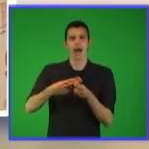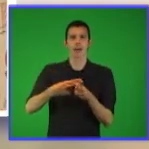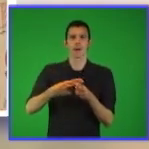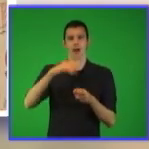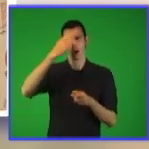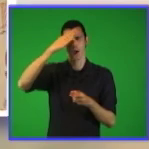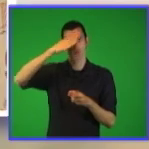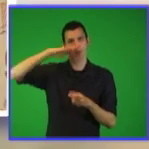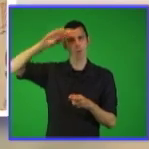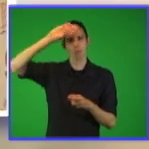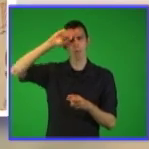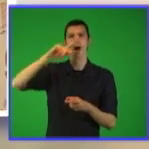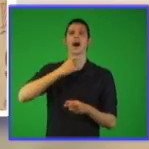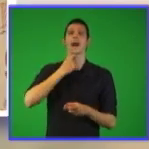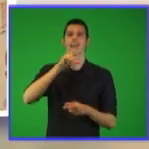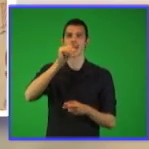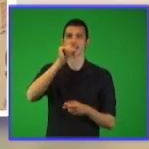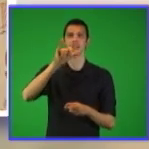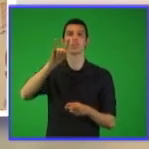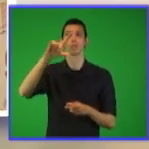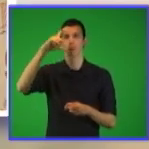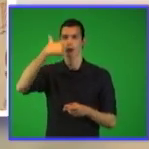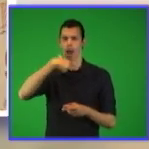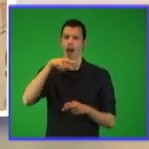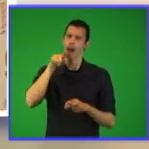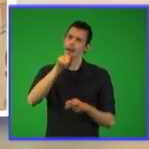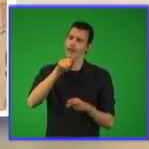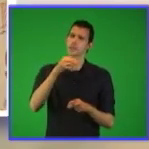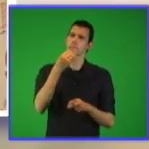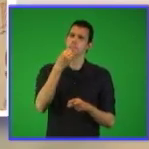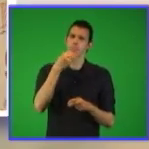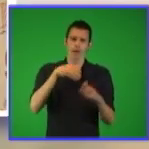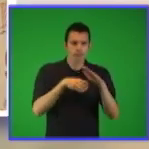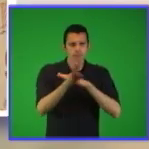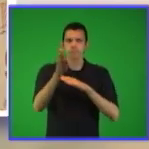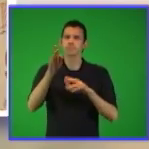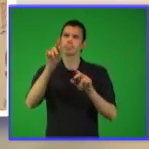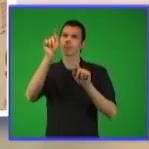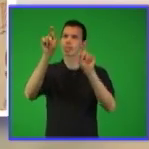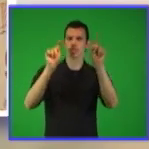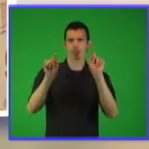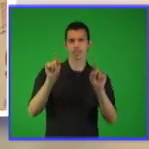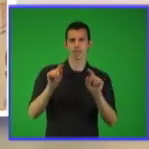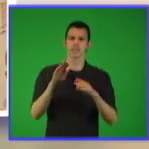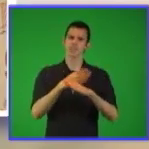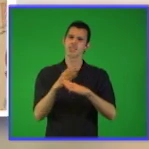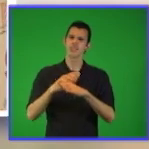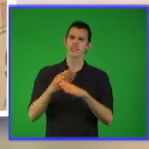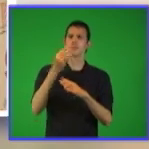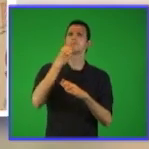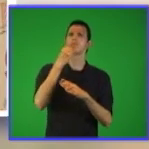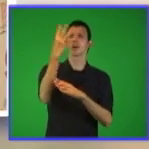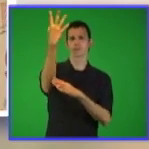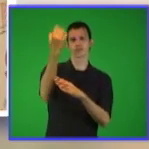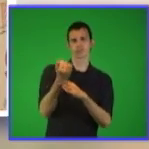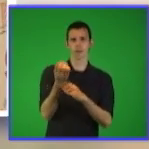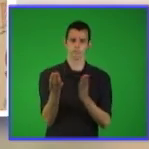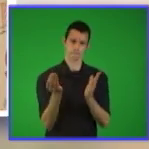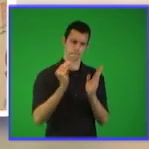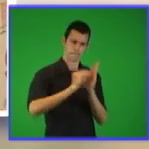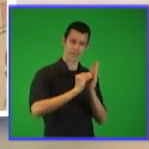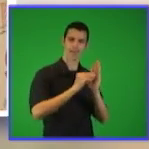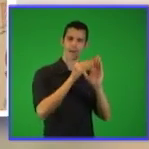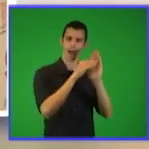descargas para móviles, a los libros de texto de todos los grados, a la web TV